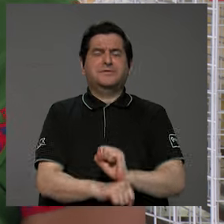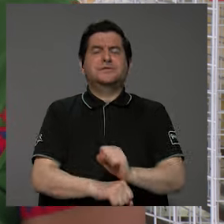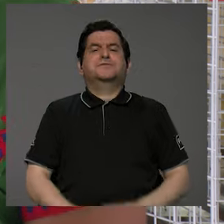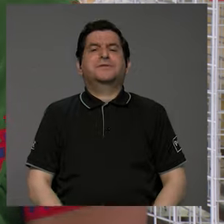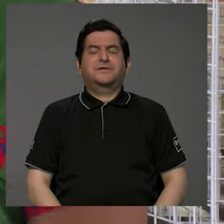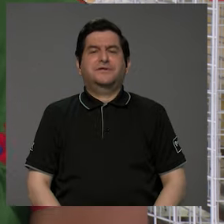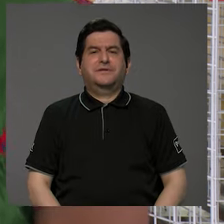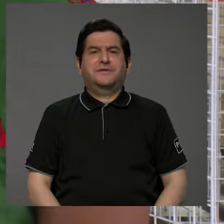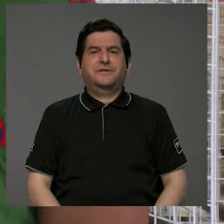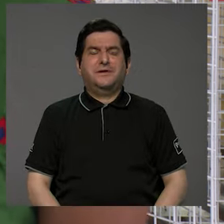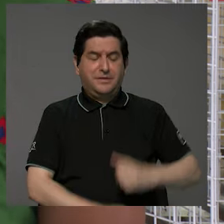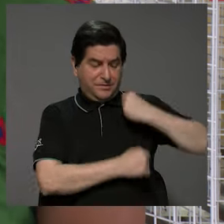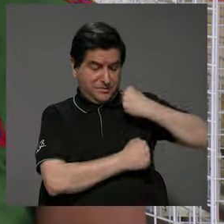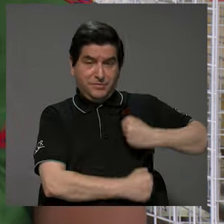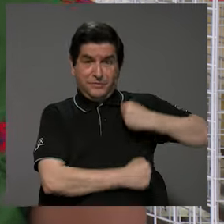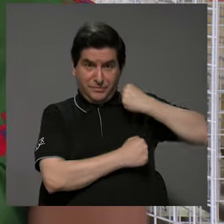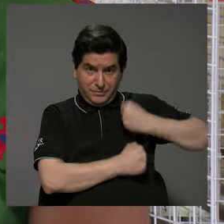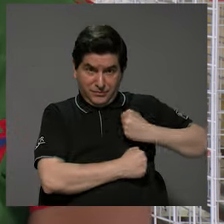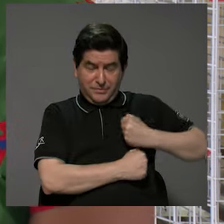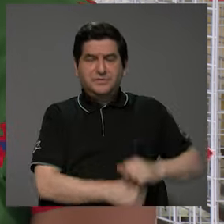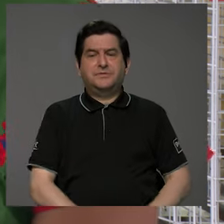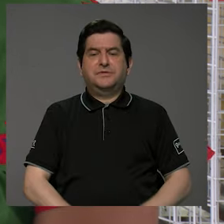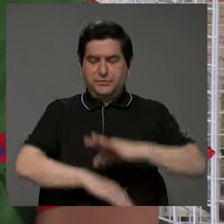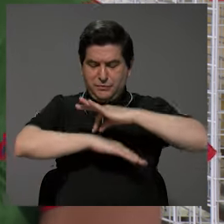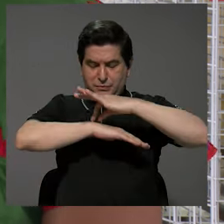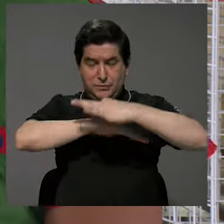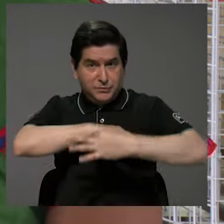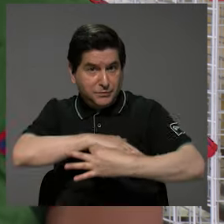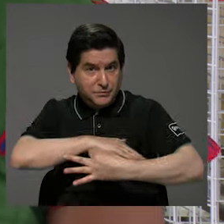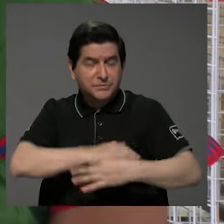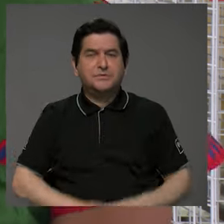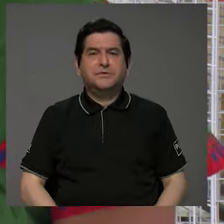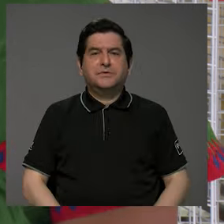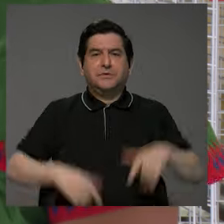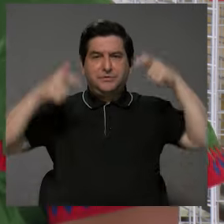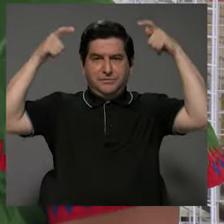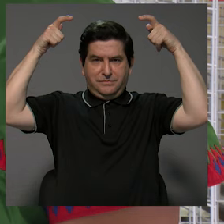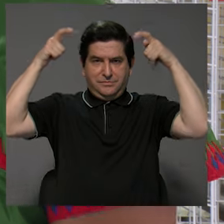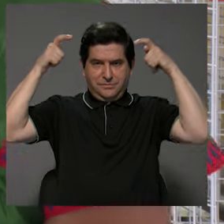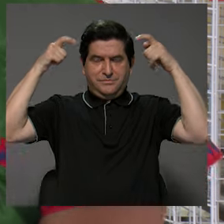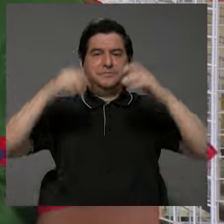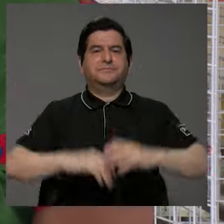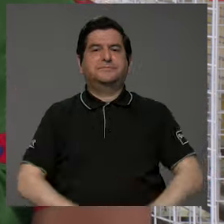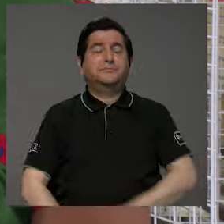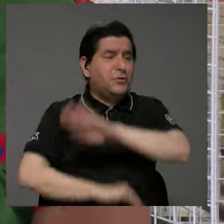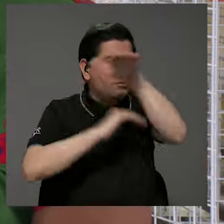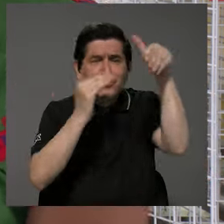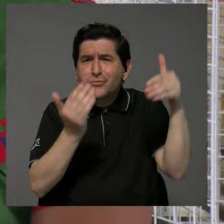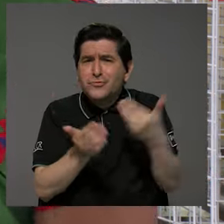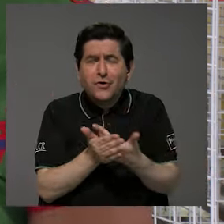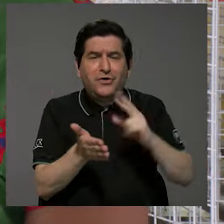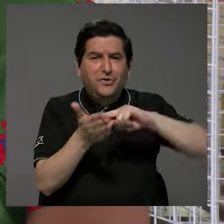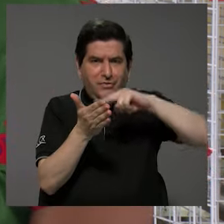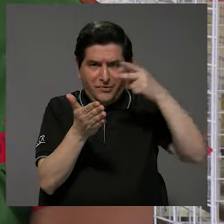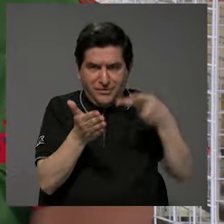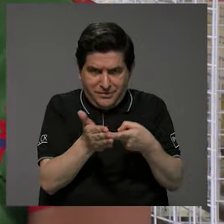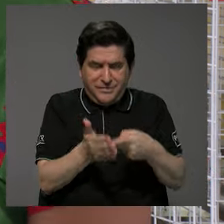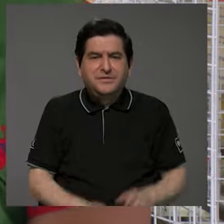las chácaras, las pulseras, los sombreros, todo lo que significa